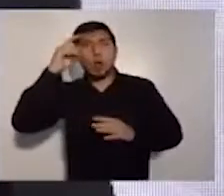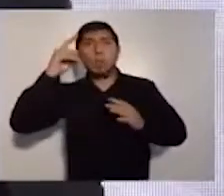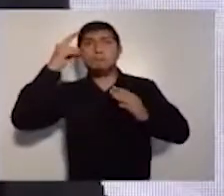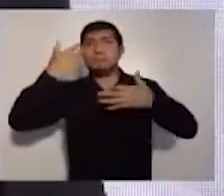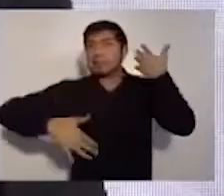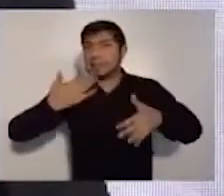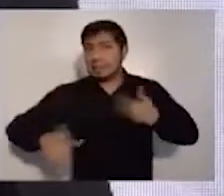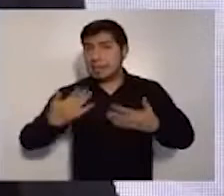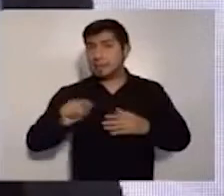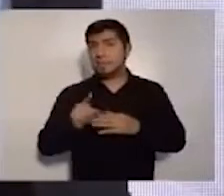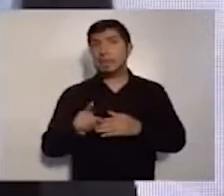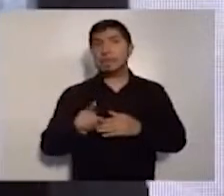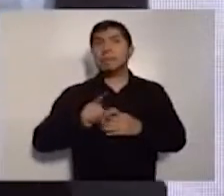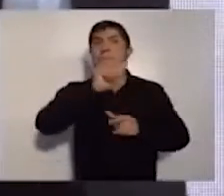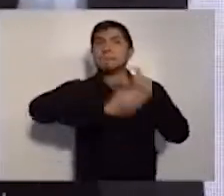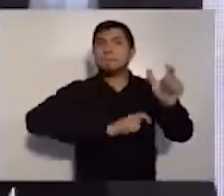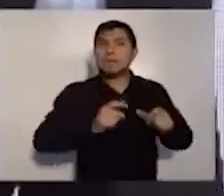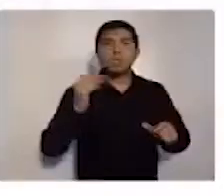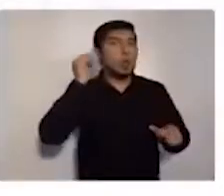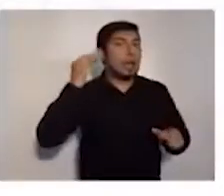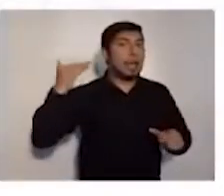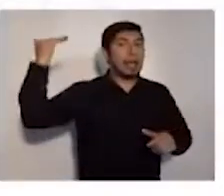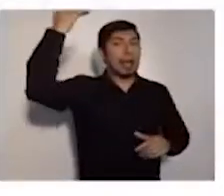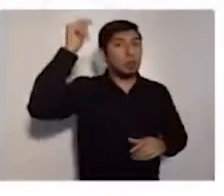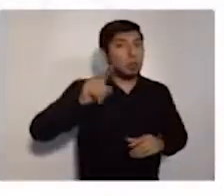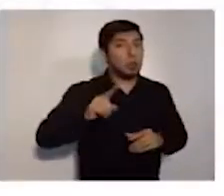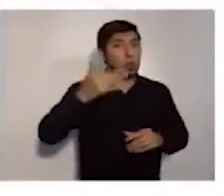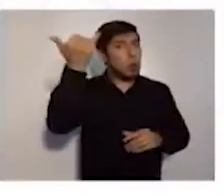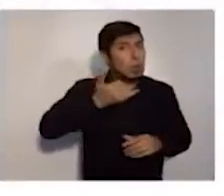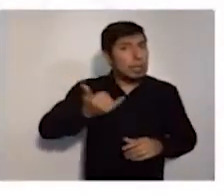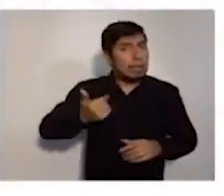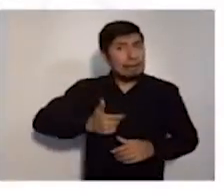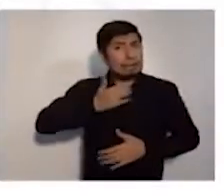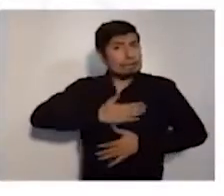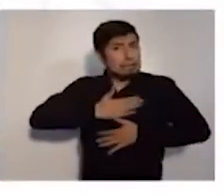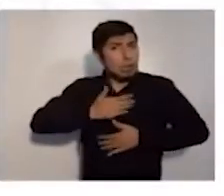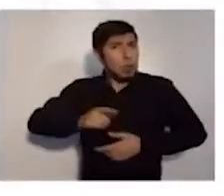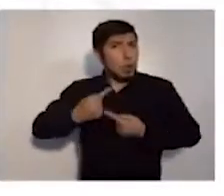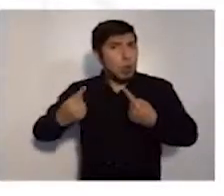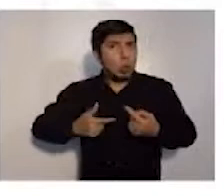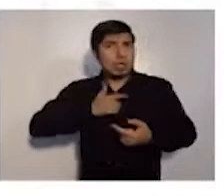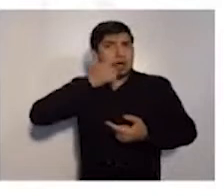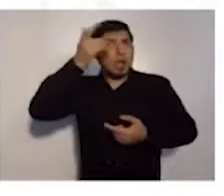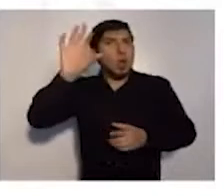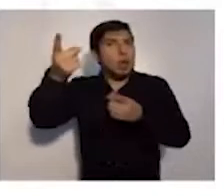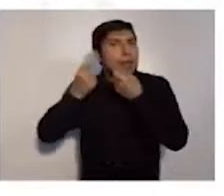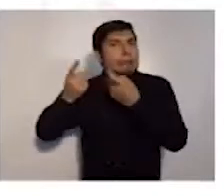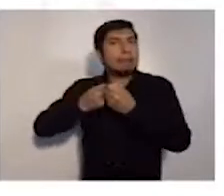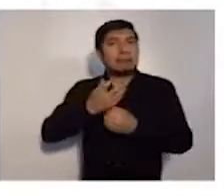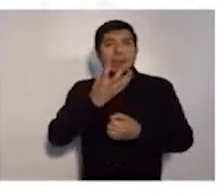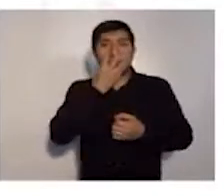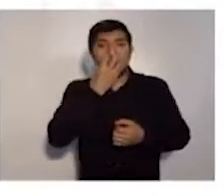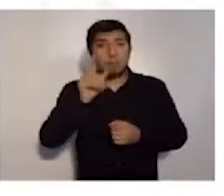El paciente adulto, que sí tenga síntomas, que requiera oxígeno, que tenga que ponerle una vía, decir, un suero,